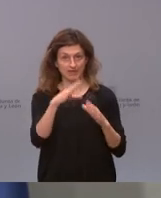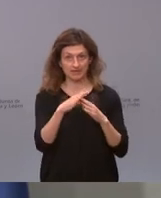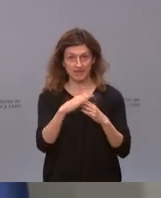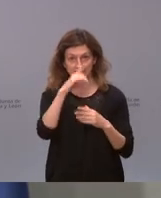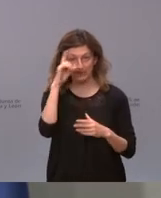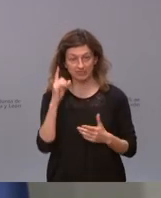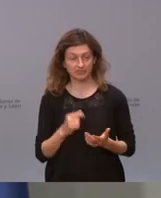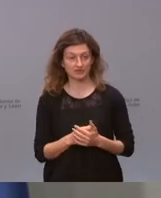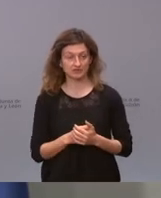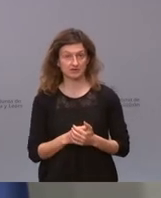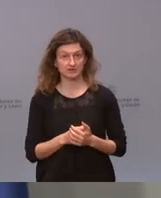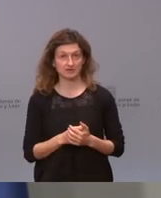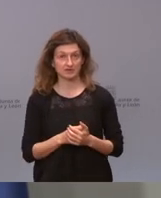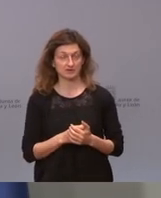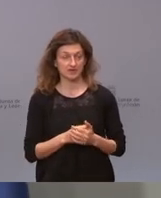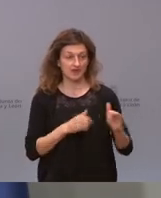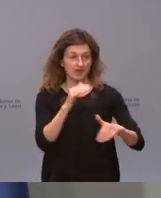triunfado en las elecciones de Madrid